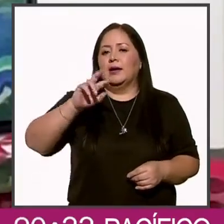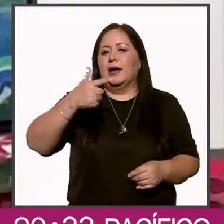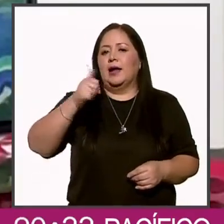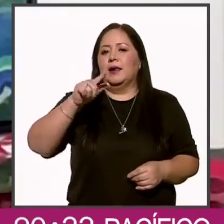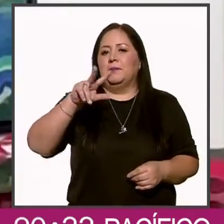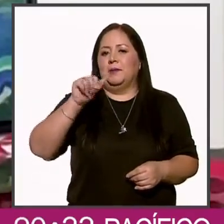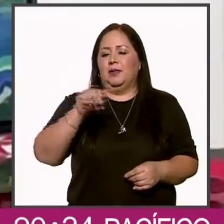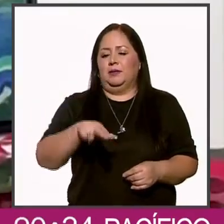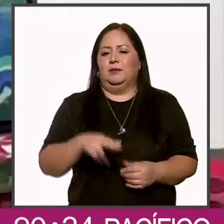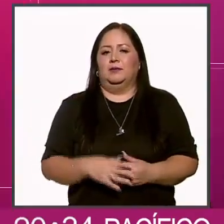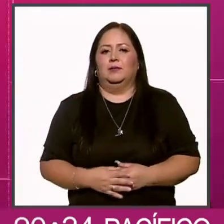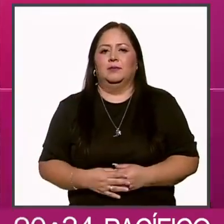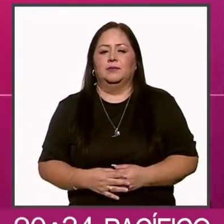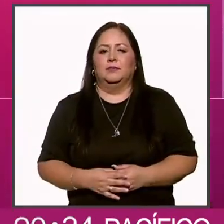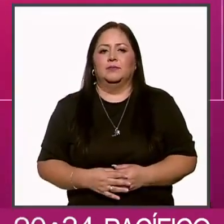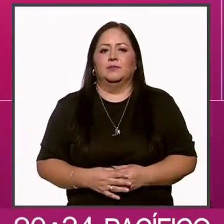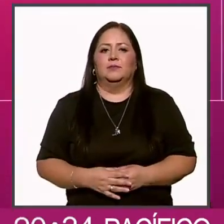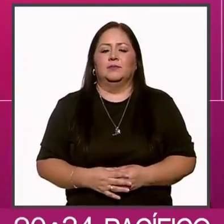Ochoa.